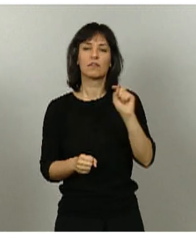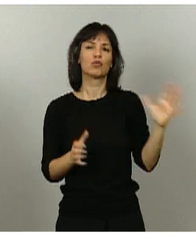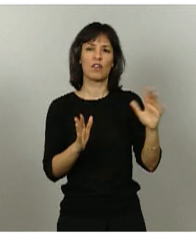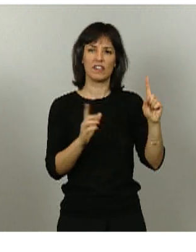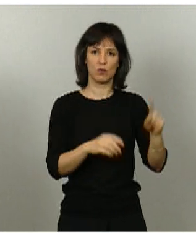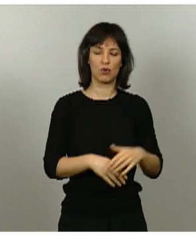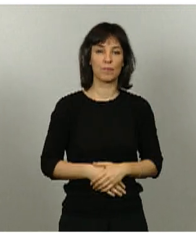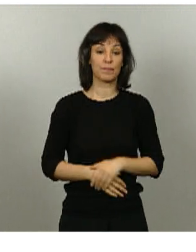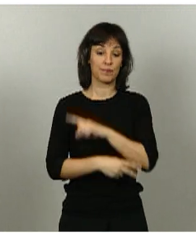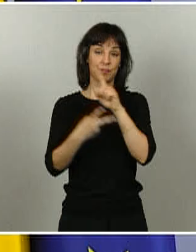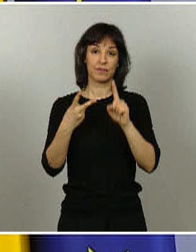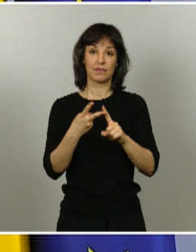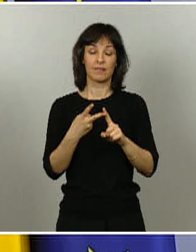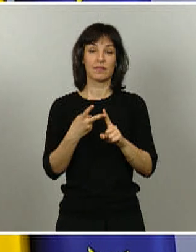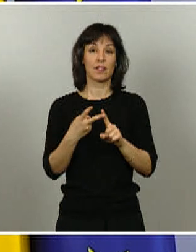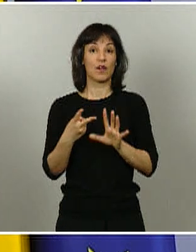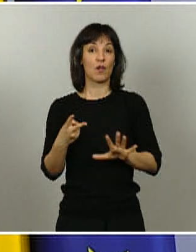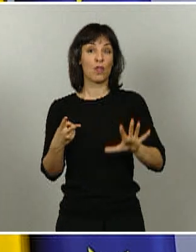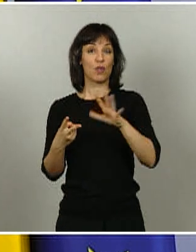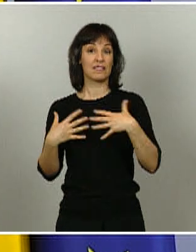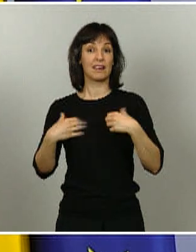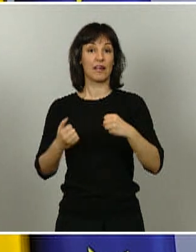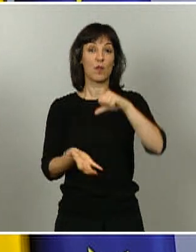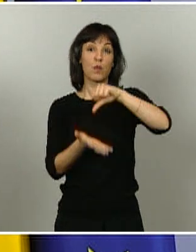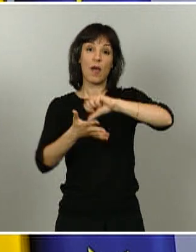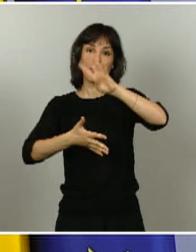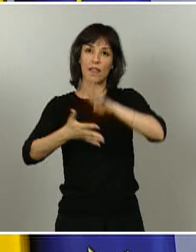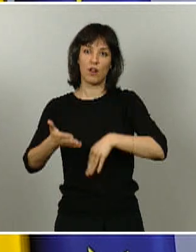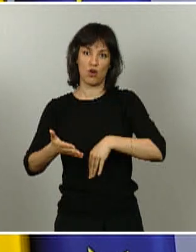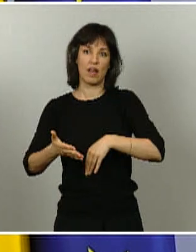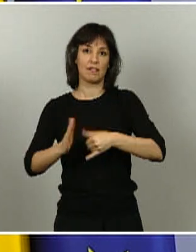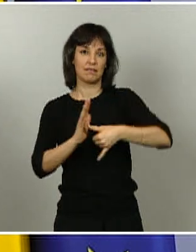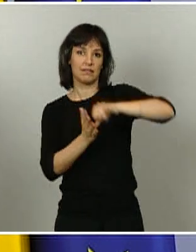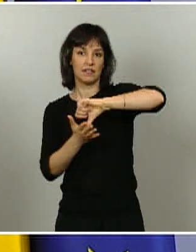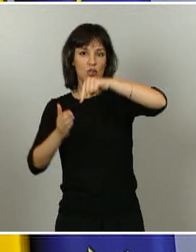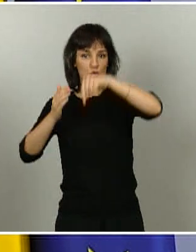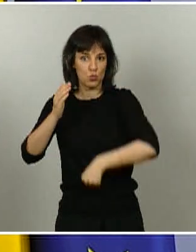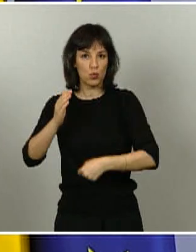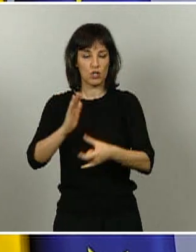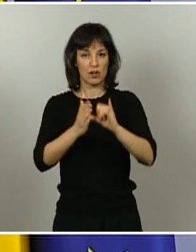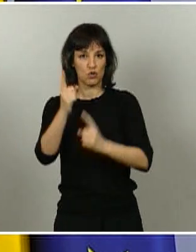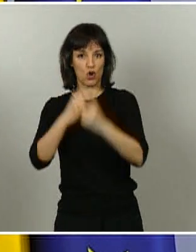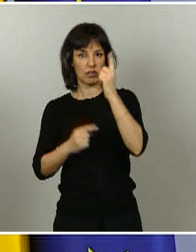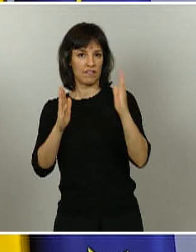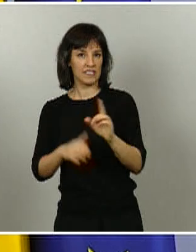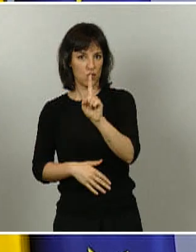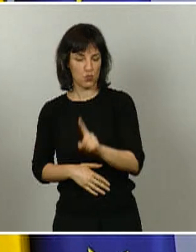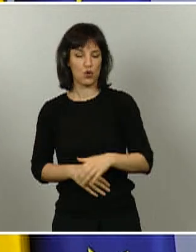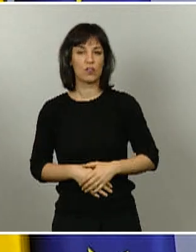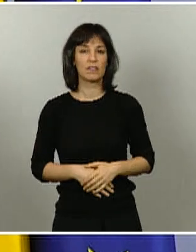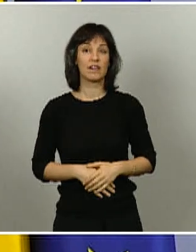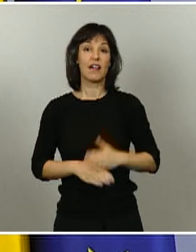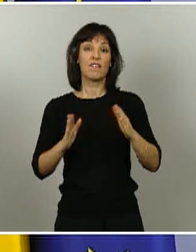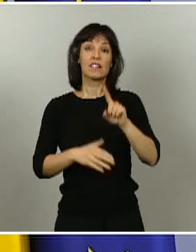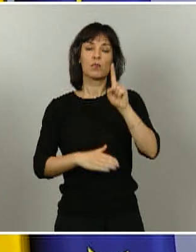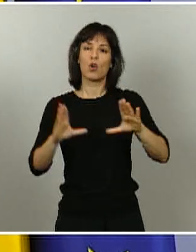las zonas sanitarias de la ciudad de Barcelona, Metropolitana Sur y Metropolitana Norte, y progresan también a fase 1 toda la comunidad